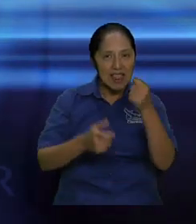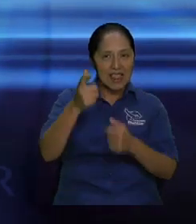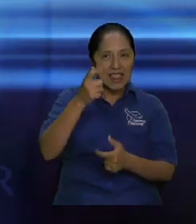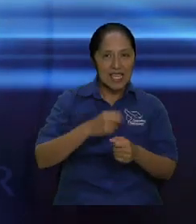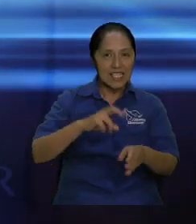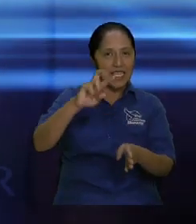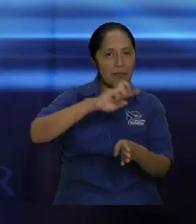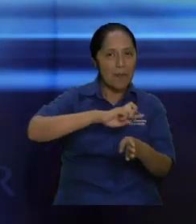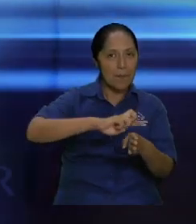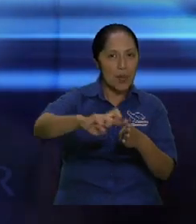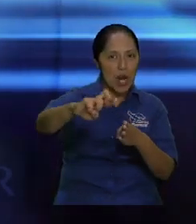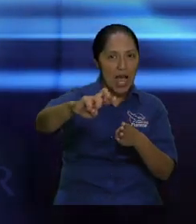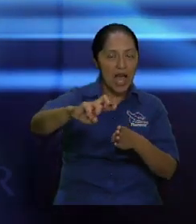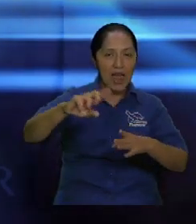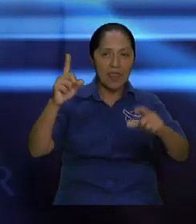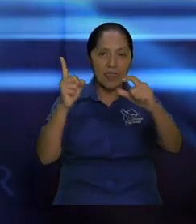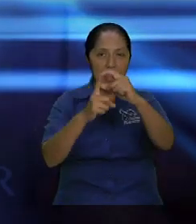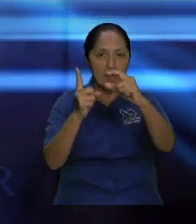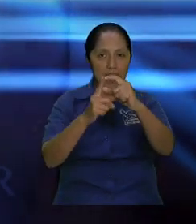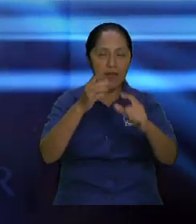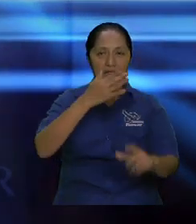primero leche